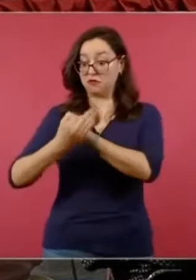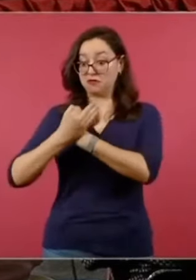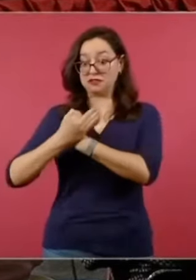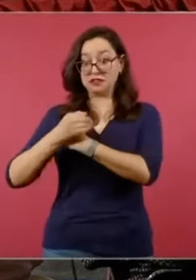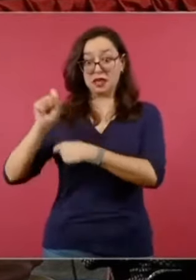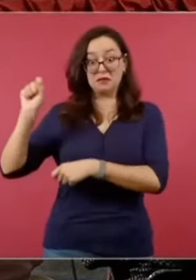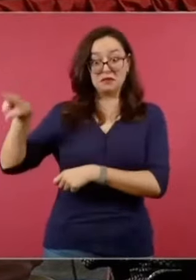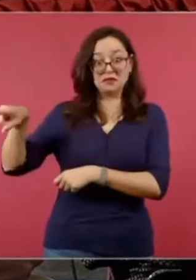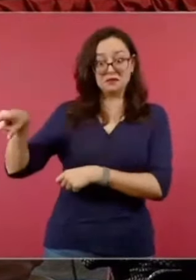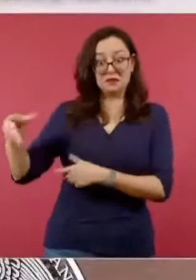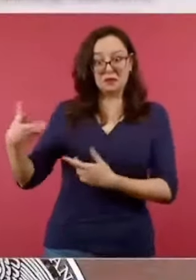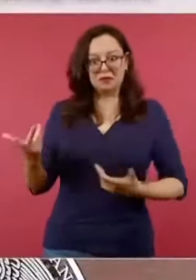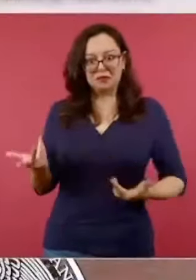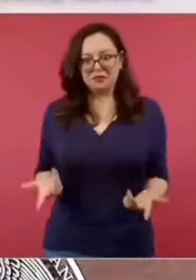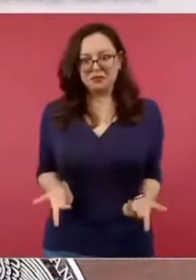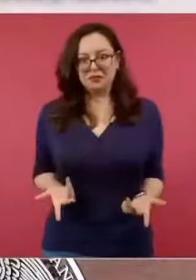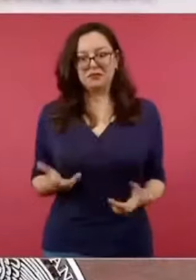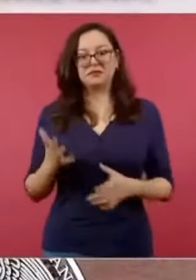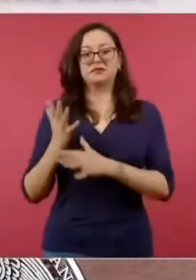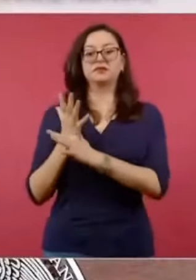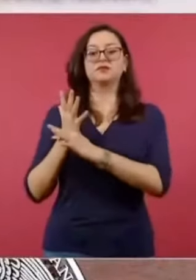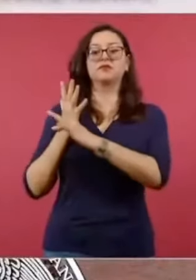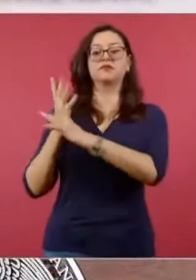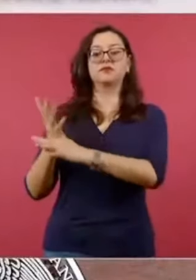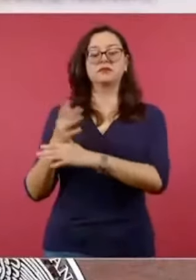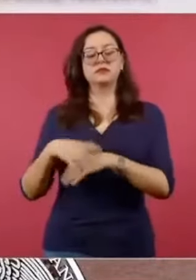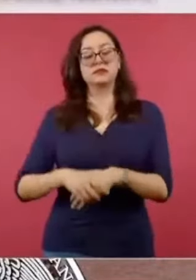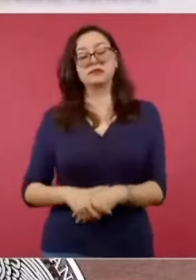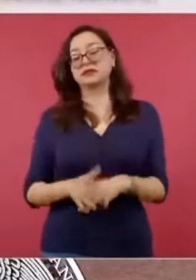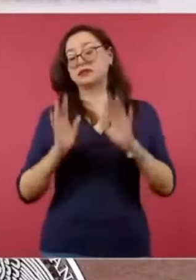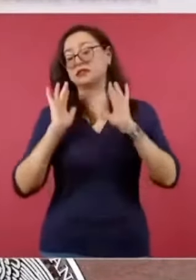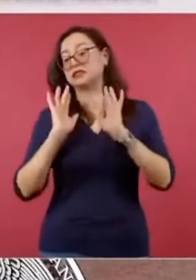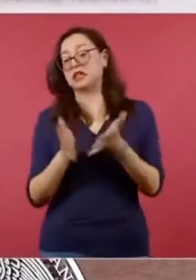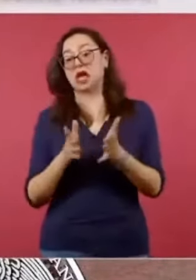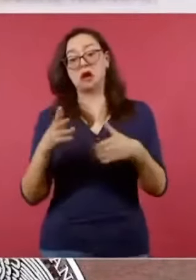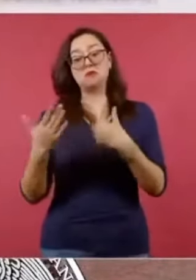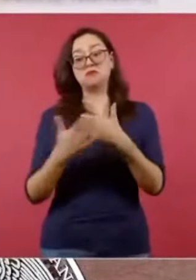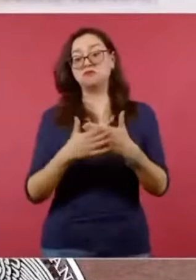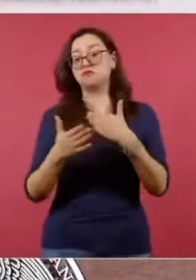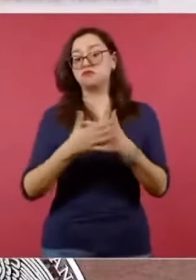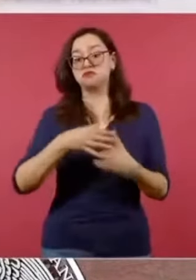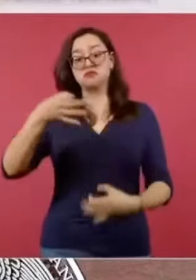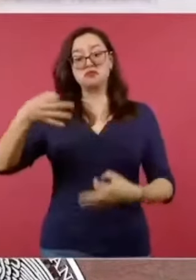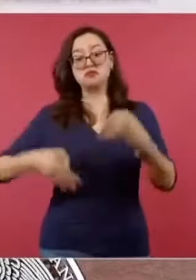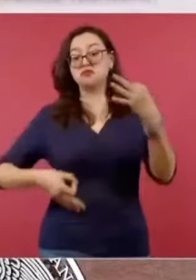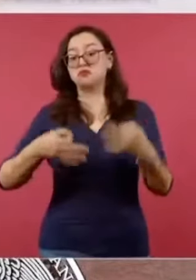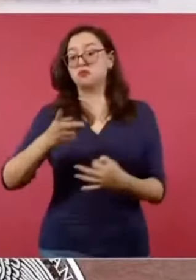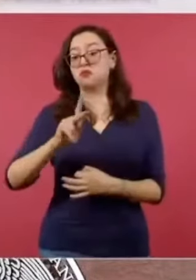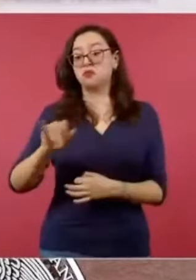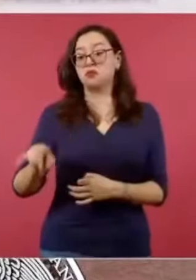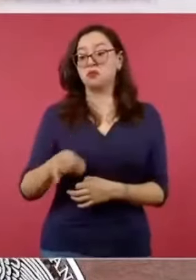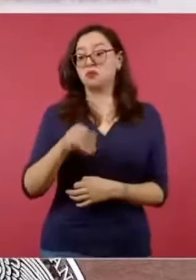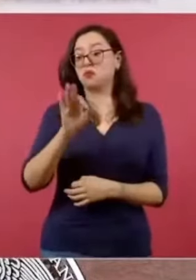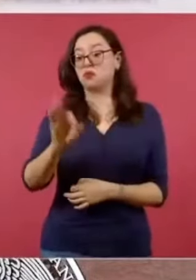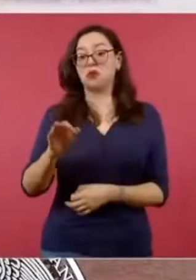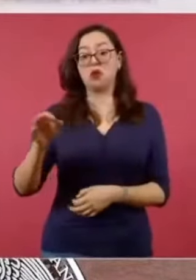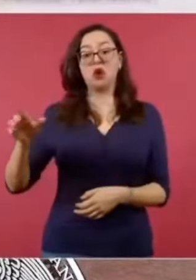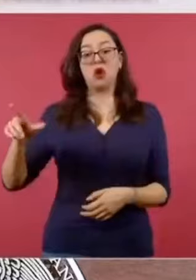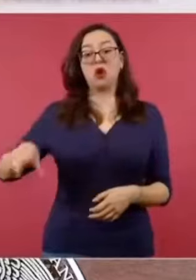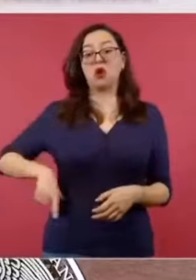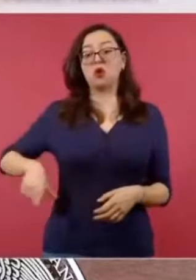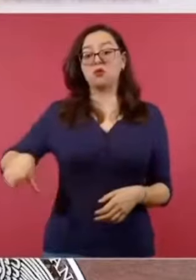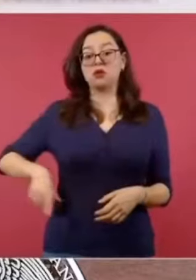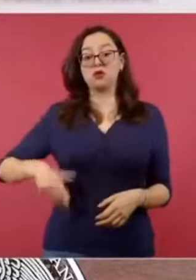critica la reforma lanzando la mentira de que se perdera la autonomía del Poder Judicial y que se entraría en una etapa de